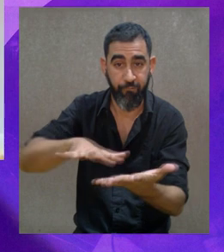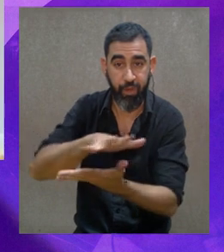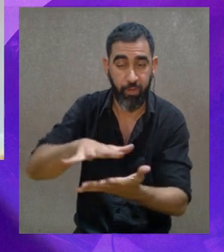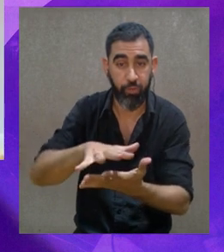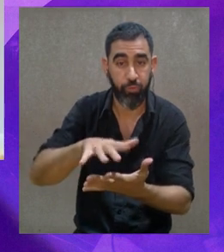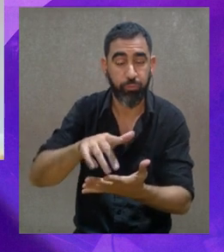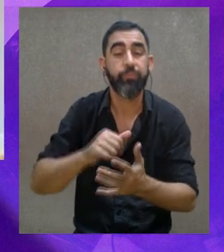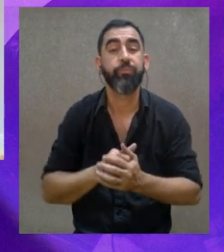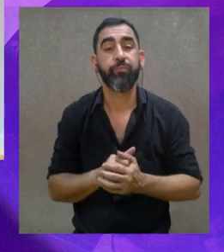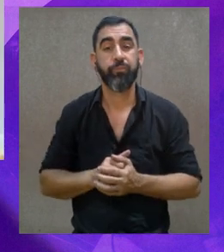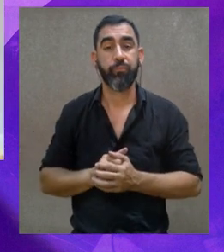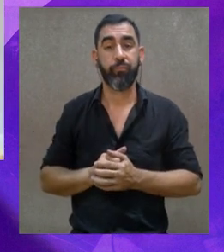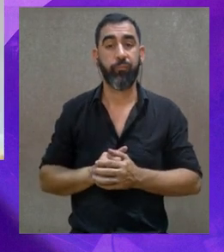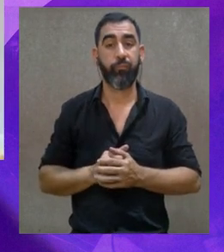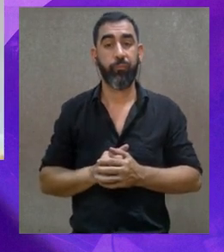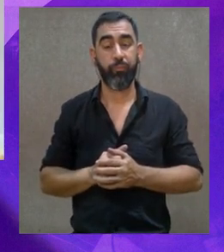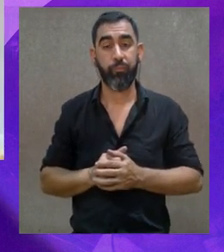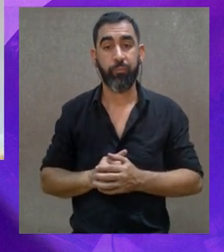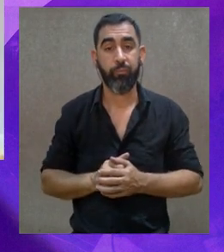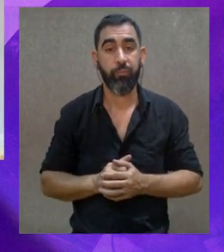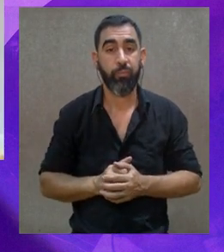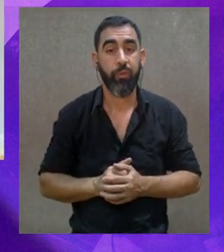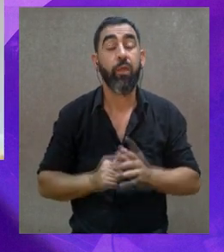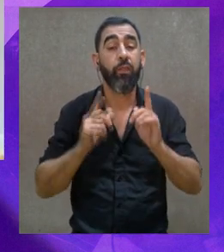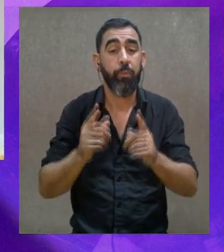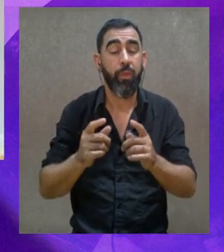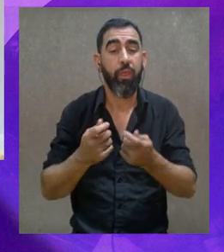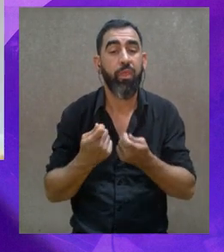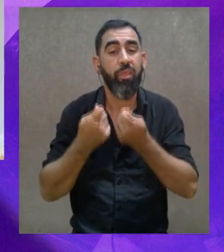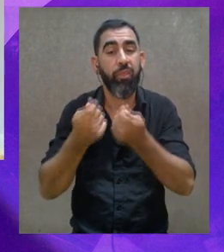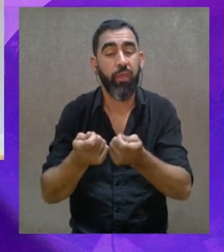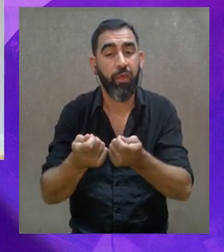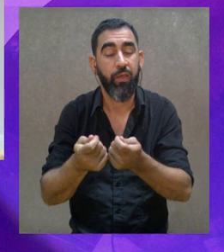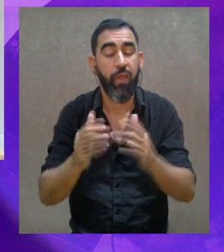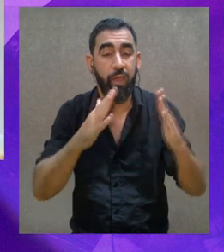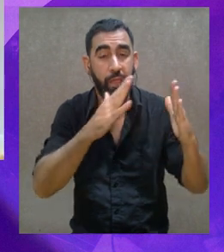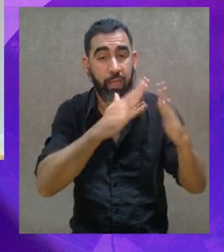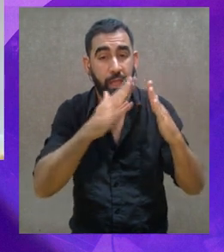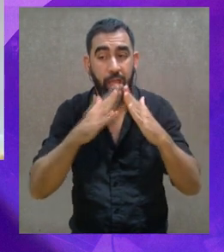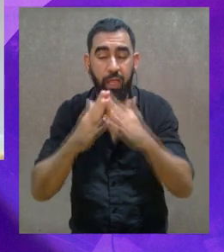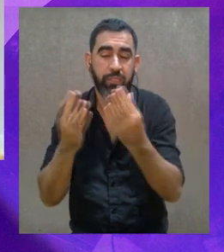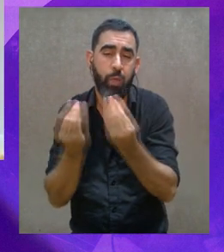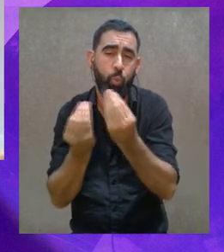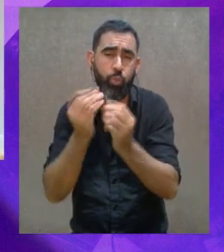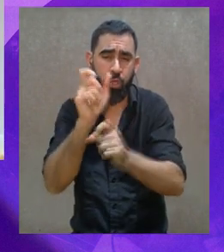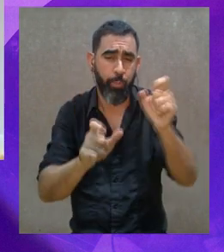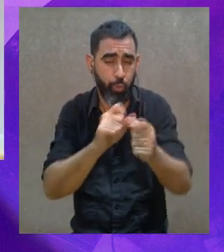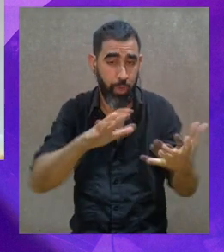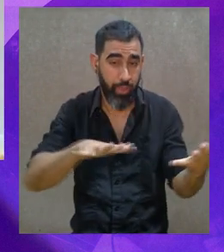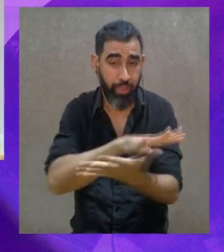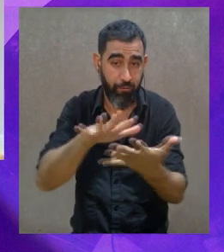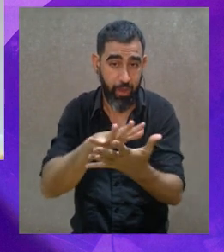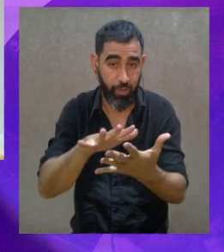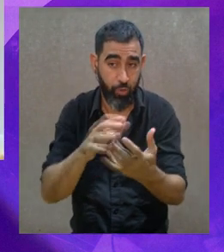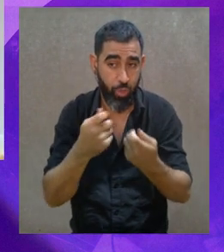mejoramiento barrial, que significaba reasignarle vivienda a